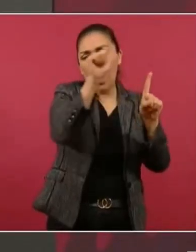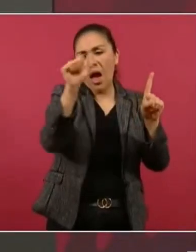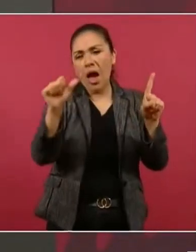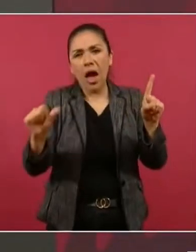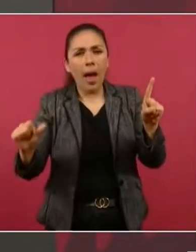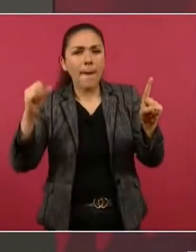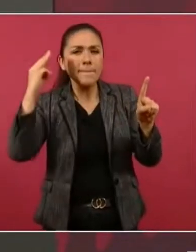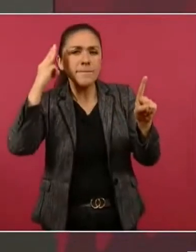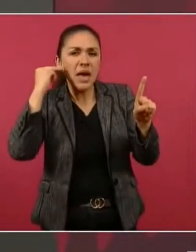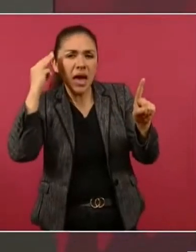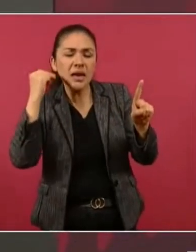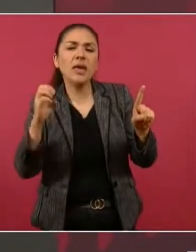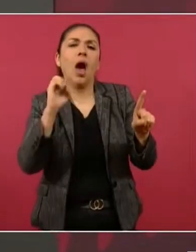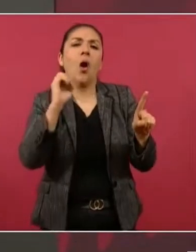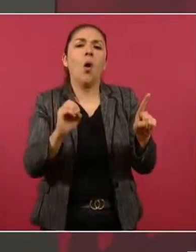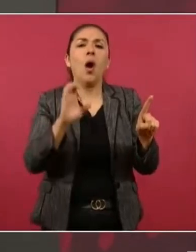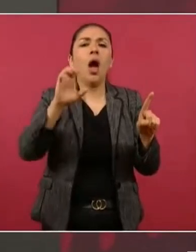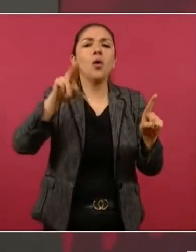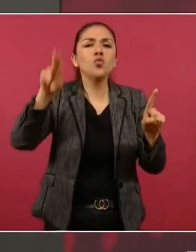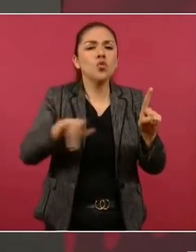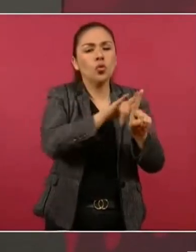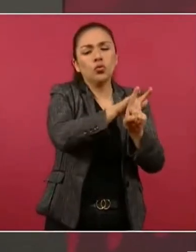o a Cancún.